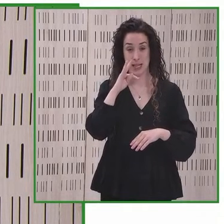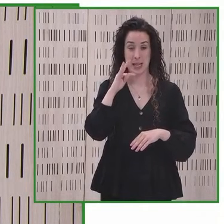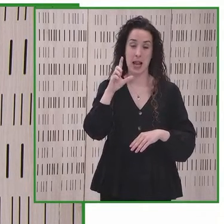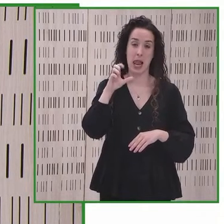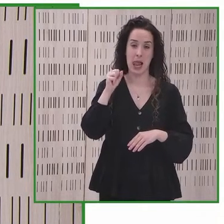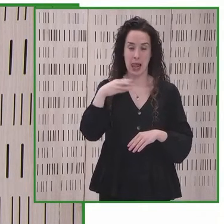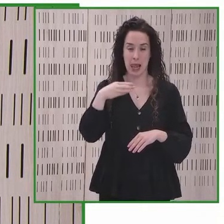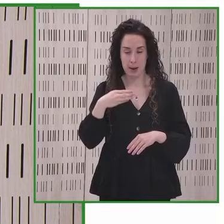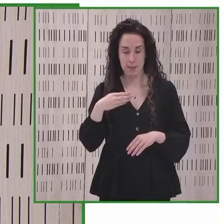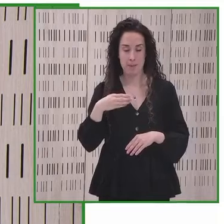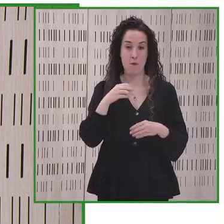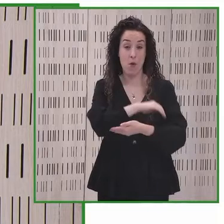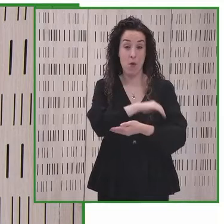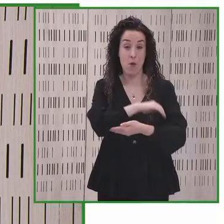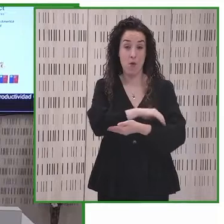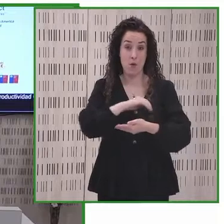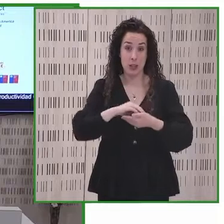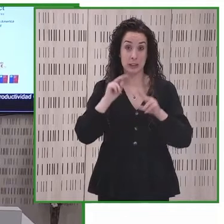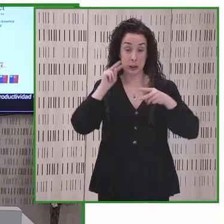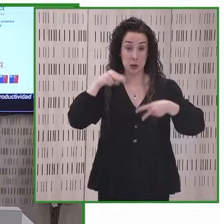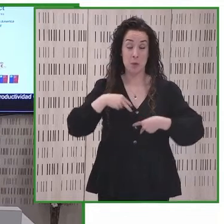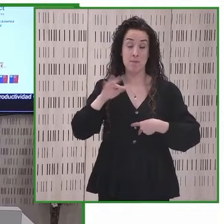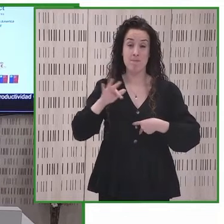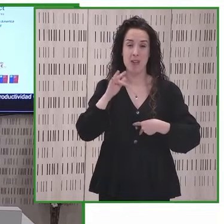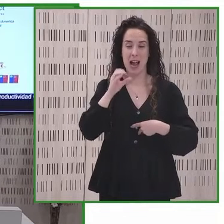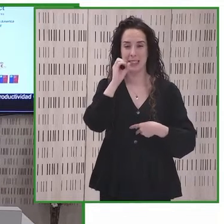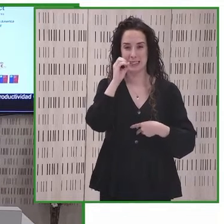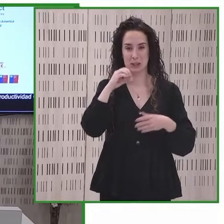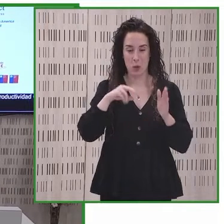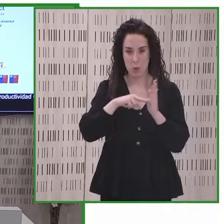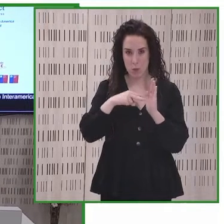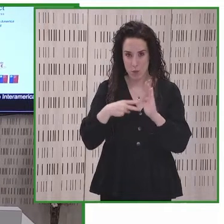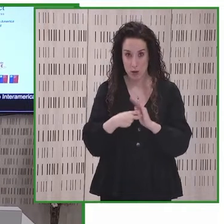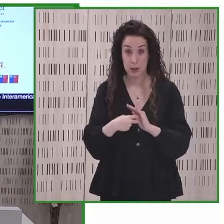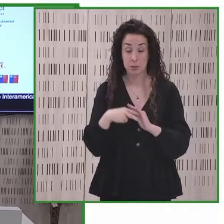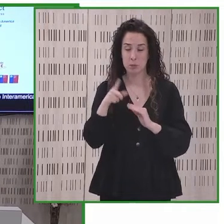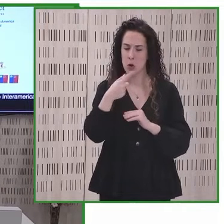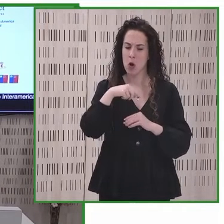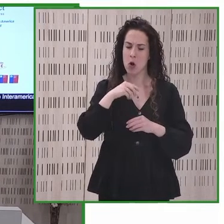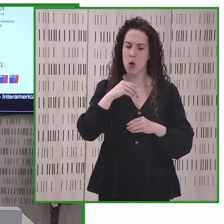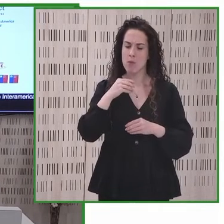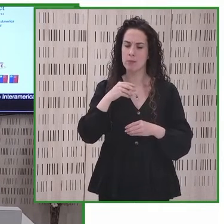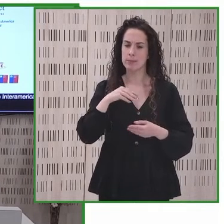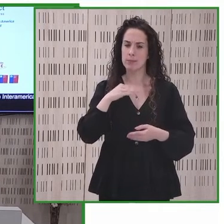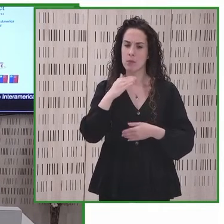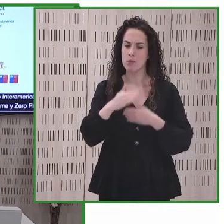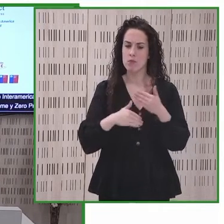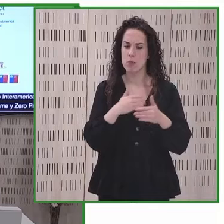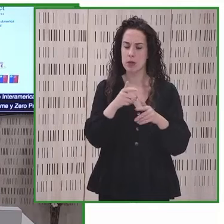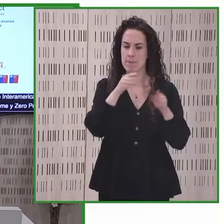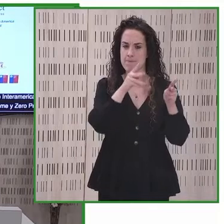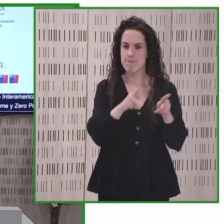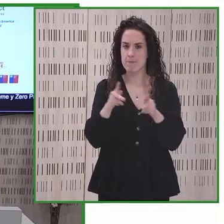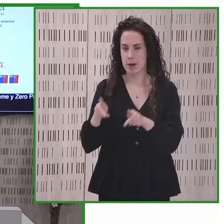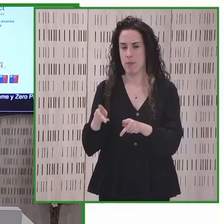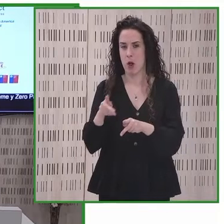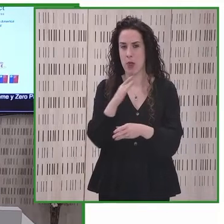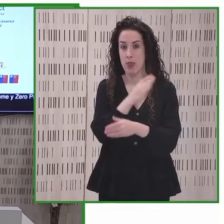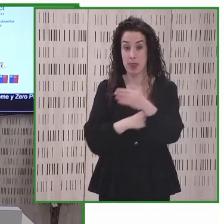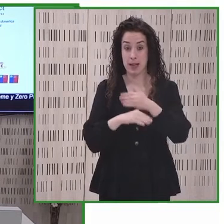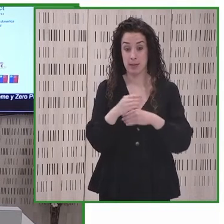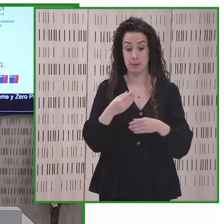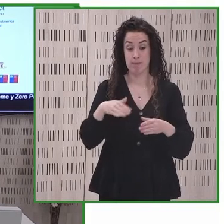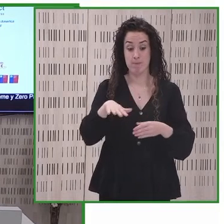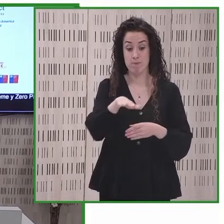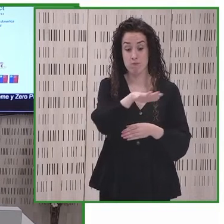y Zero Project Se buscó promover la productividad de las personas con discapacidad en el mercado laboral a través de la